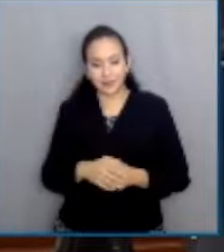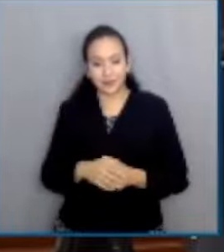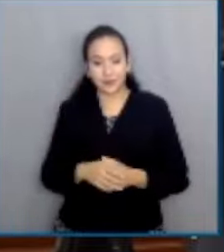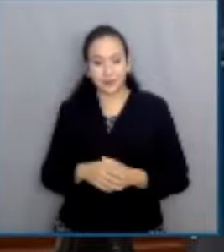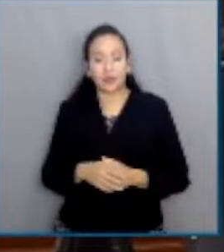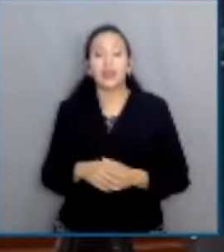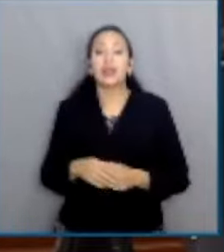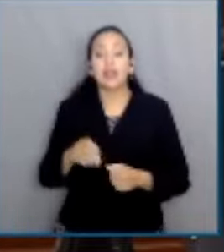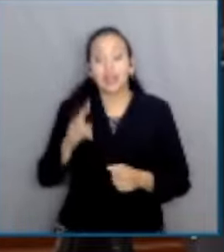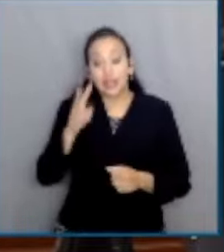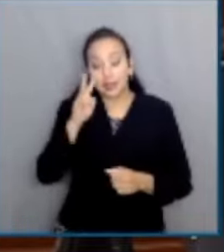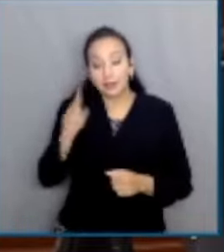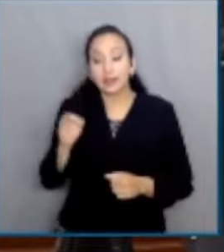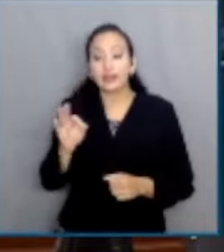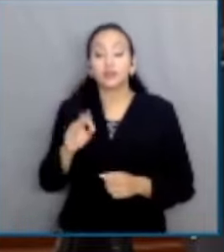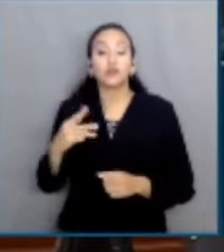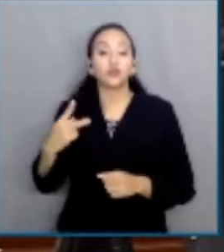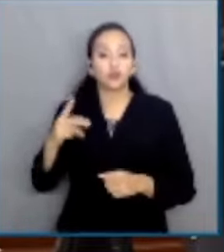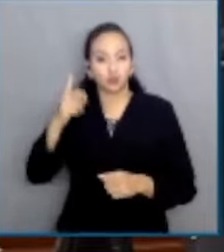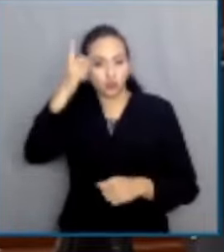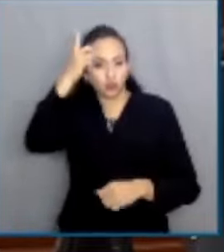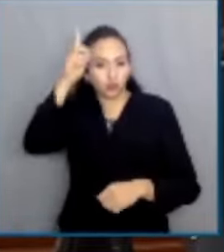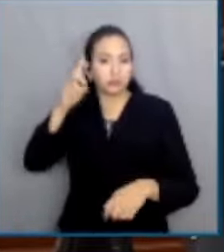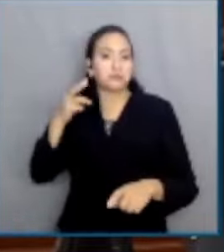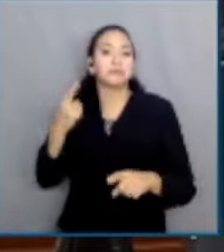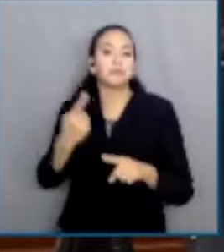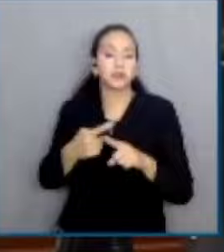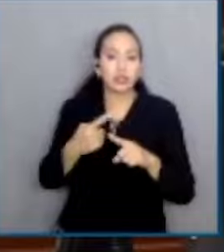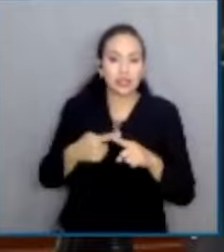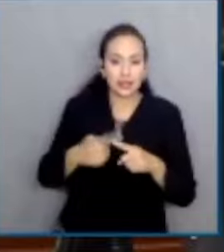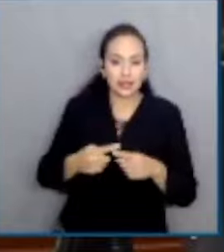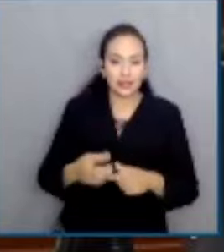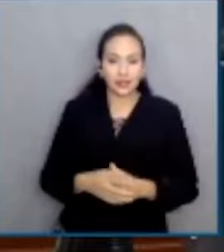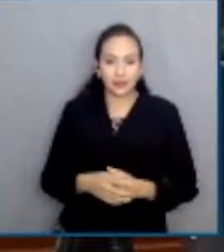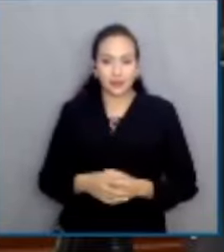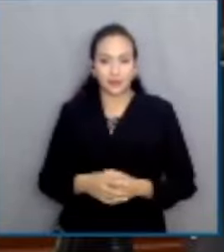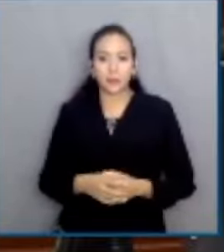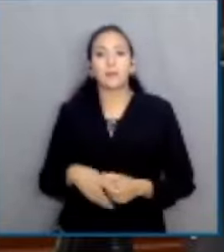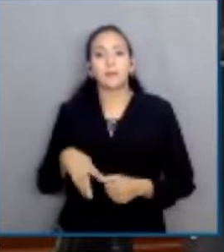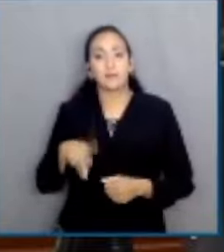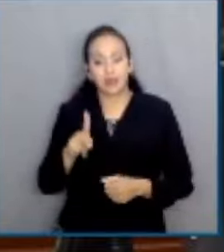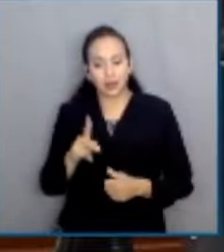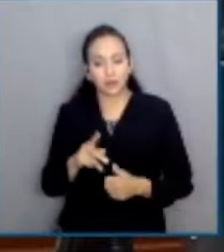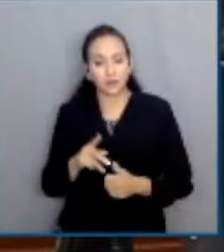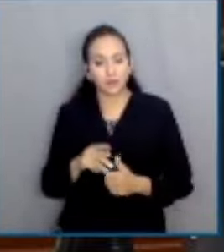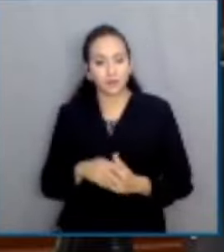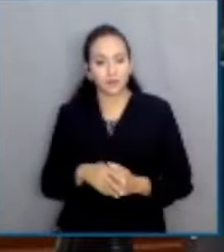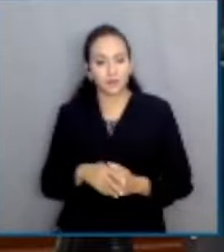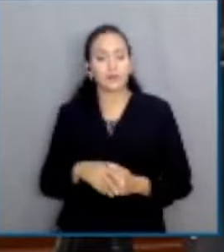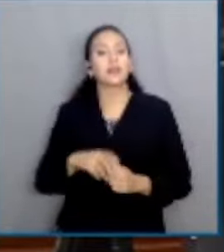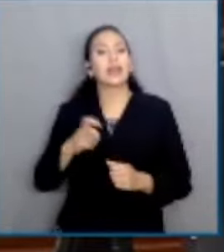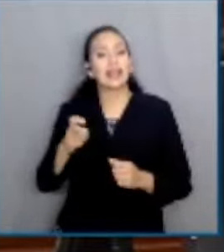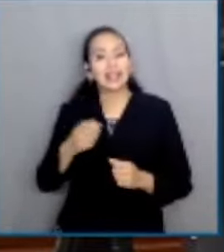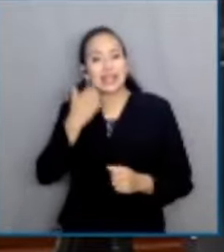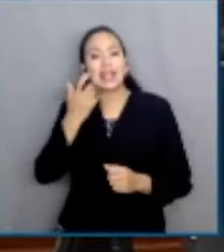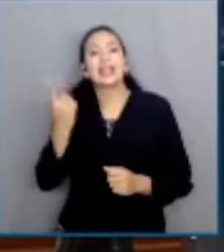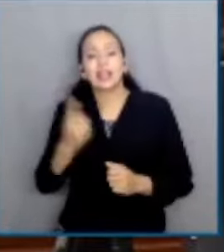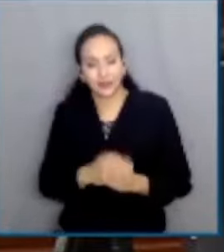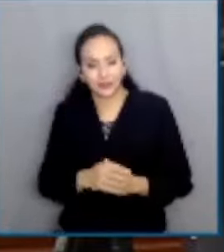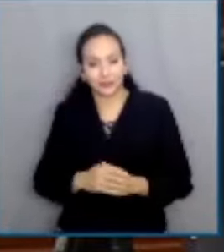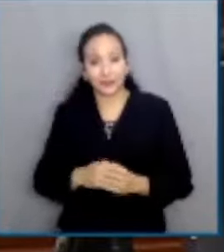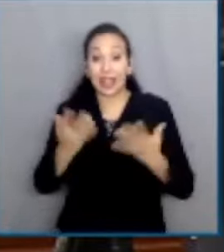destino de estos bienes, sino que es legislar sustantivamente o